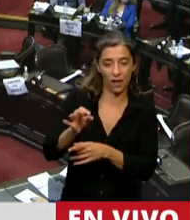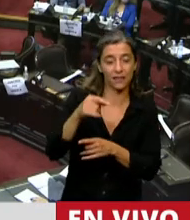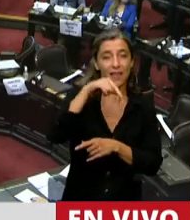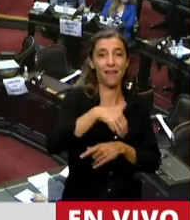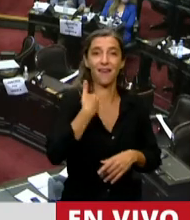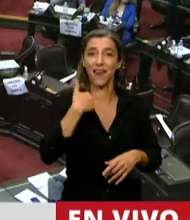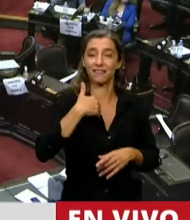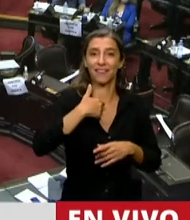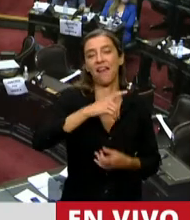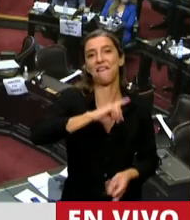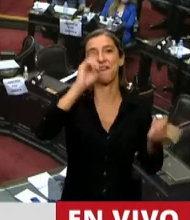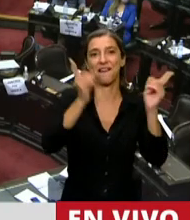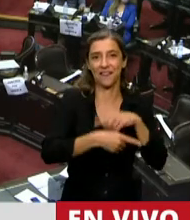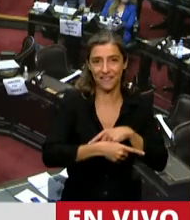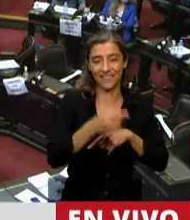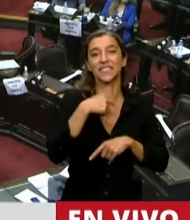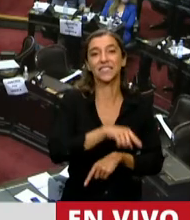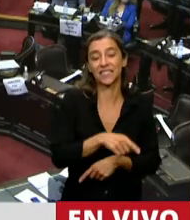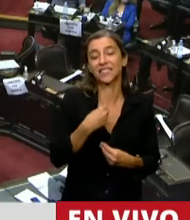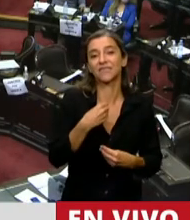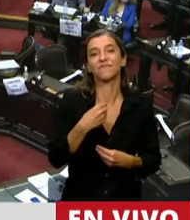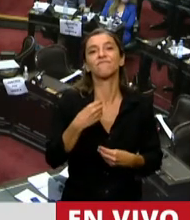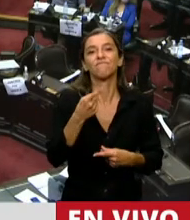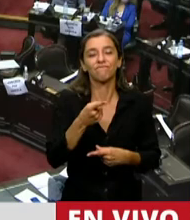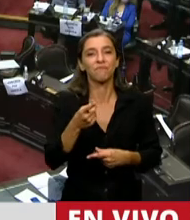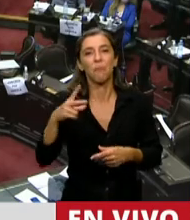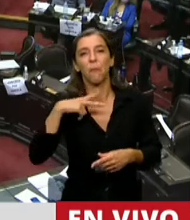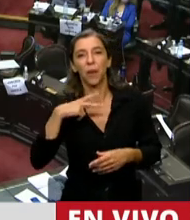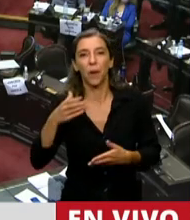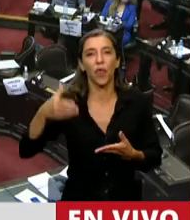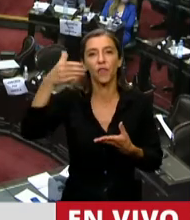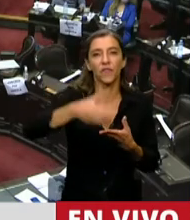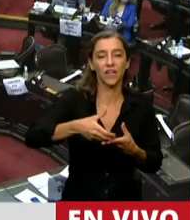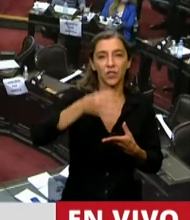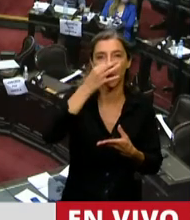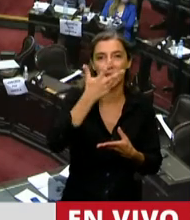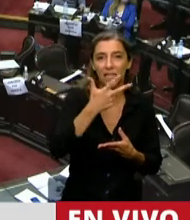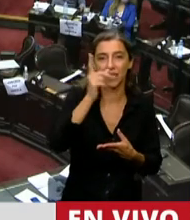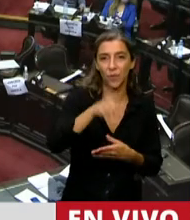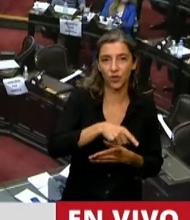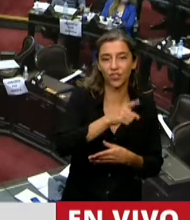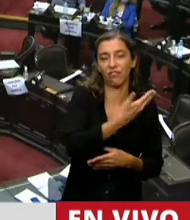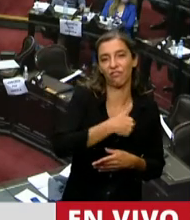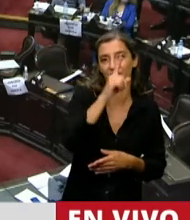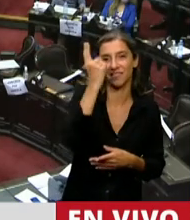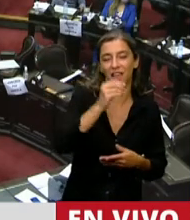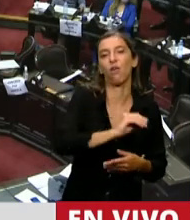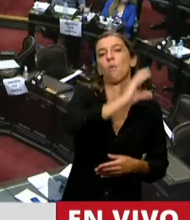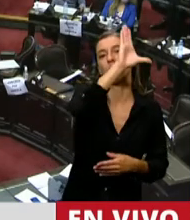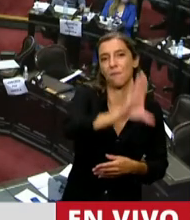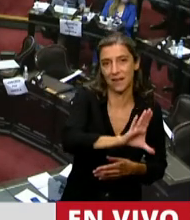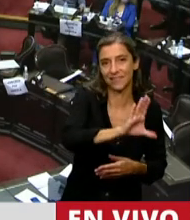al revés, la industria privada invierte el 23% y el Estado hace el mayor esfuerzo. Por lo tanto,